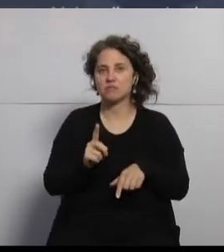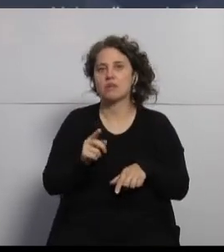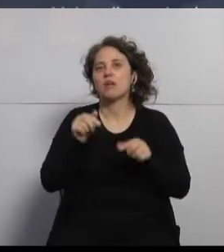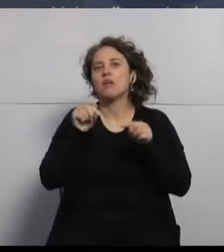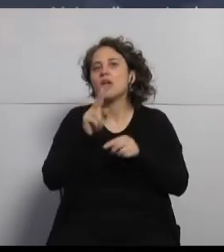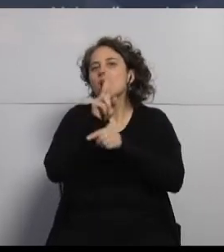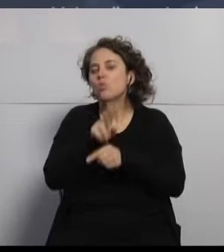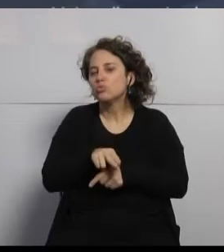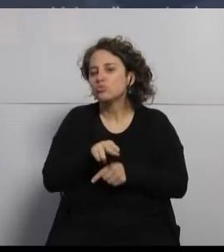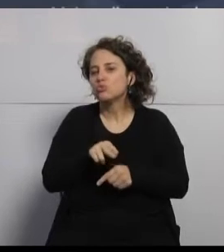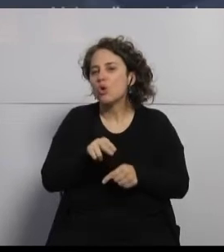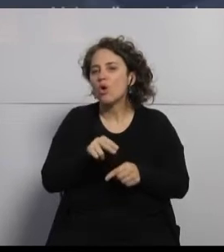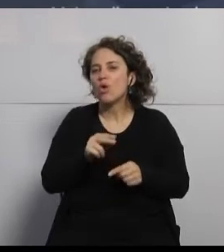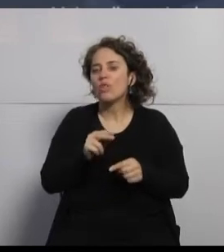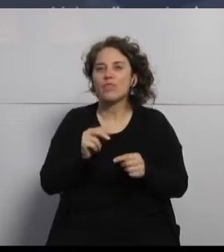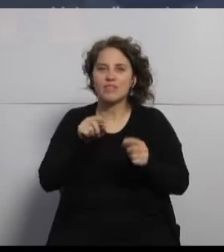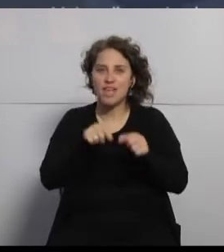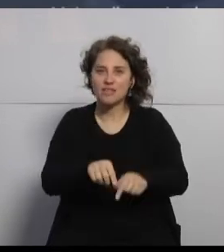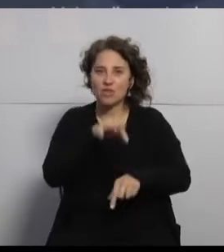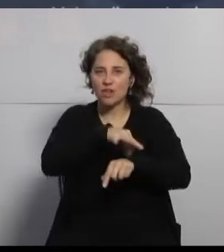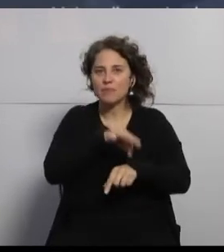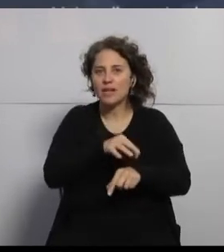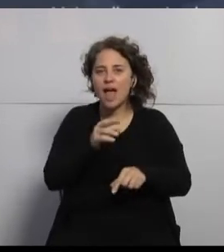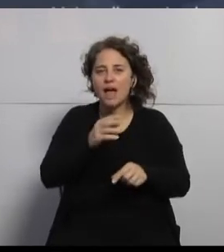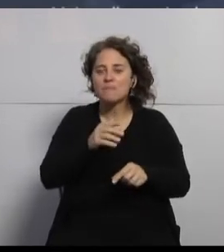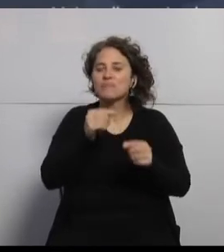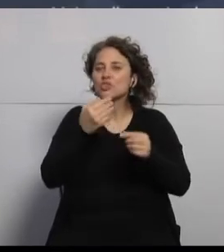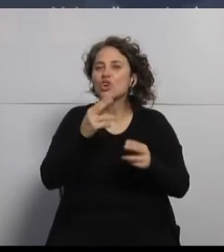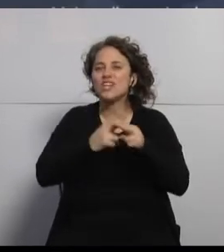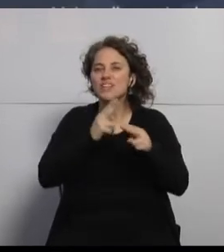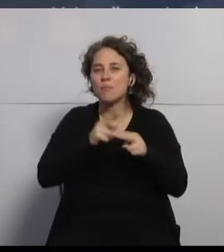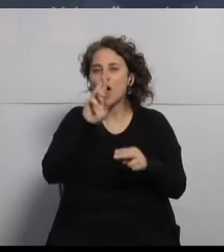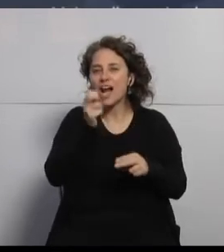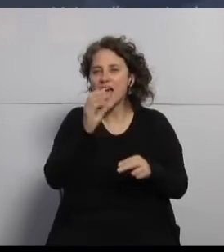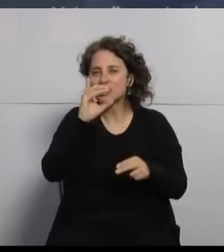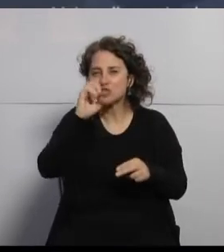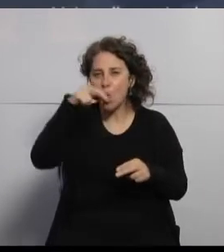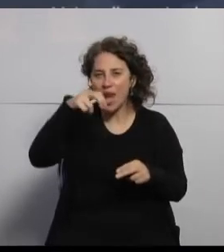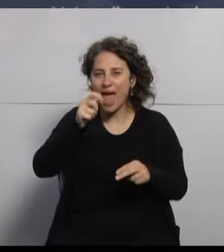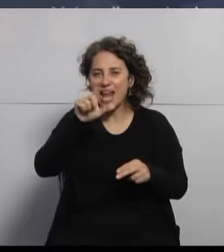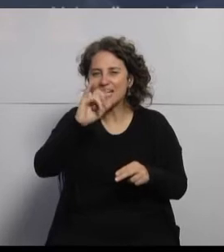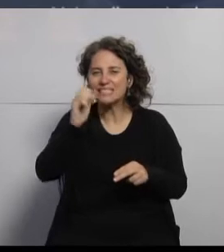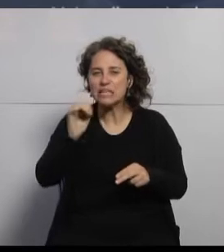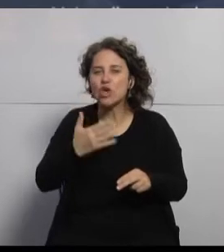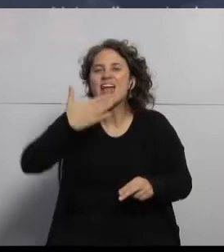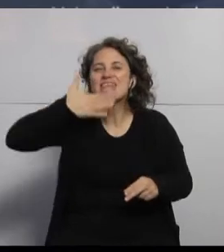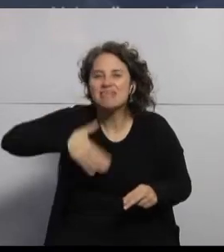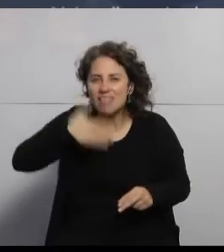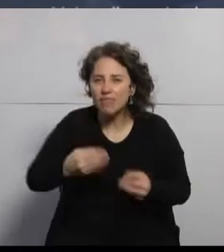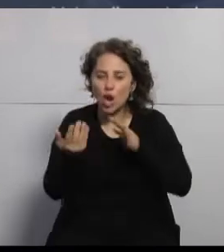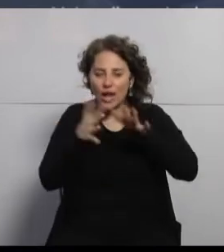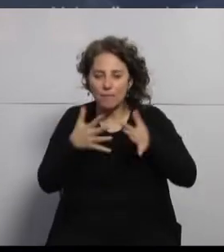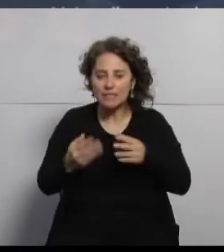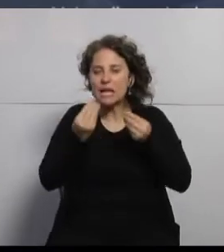eso lo llamo yo la racionalización. La gente entienda la racionalización y obviamente evitar la